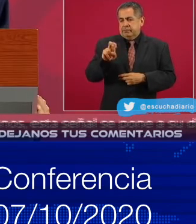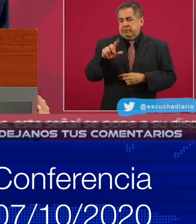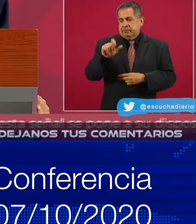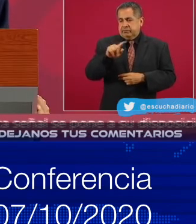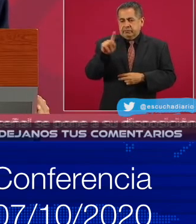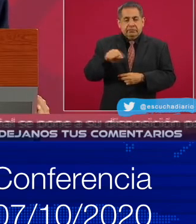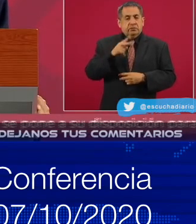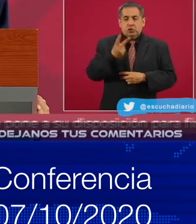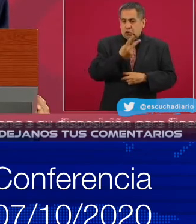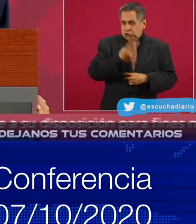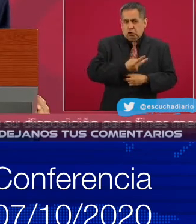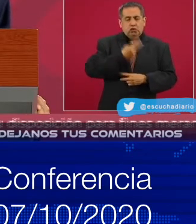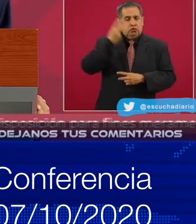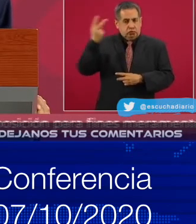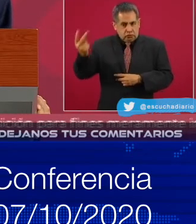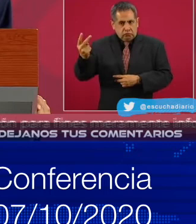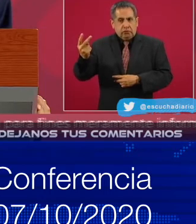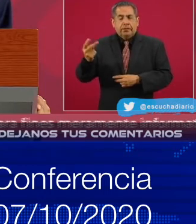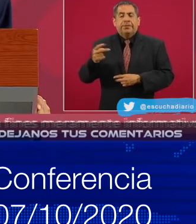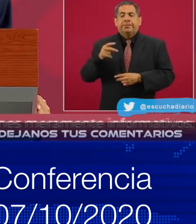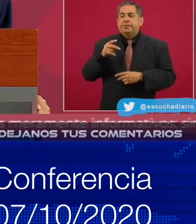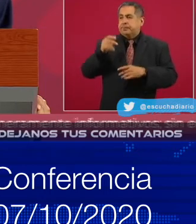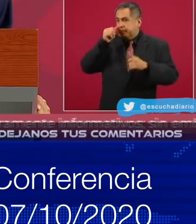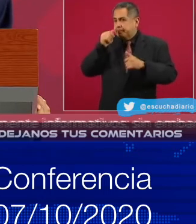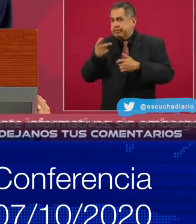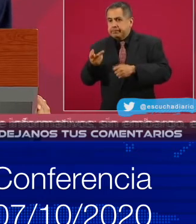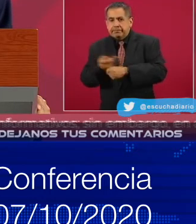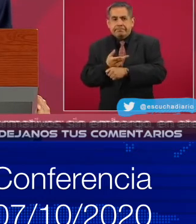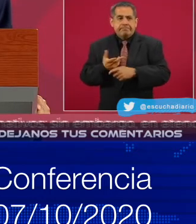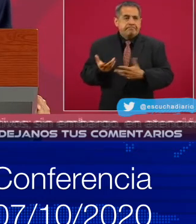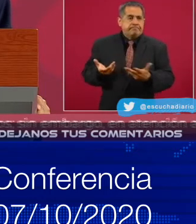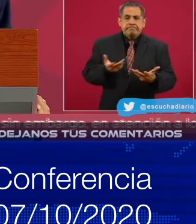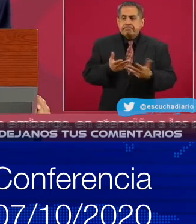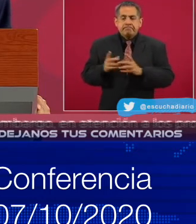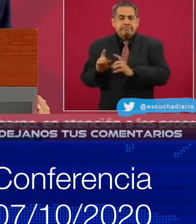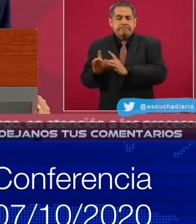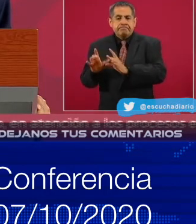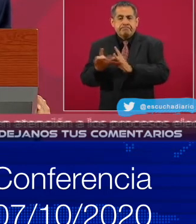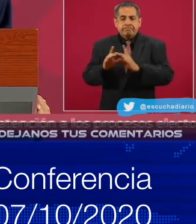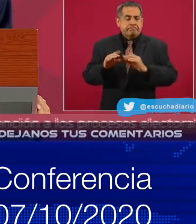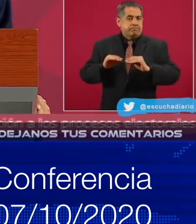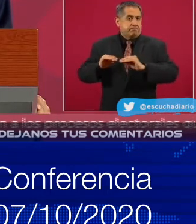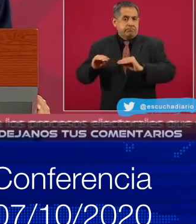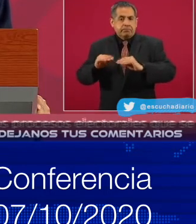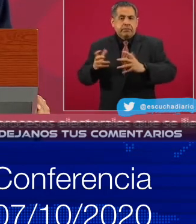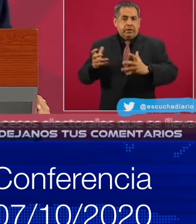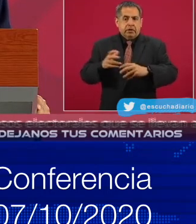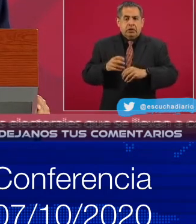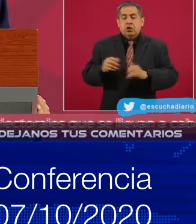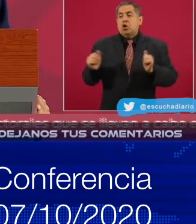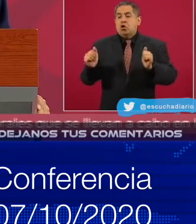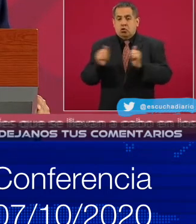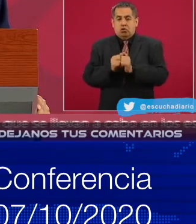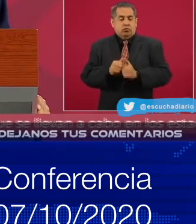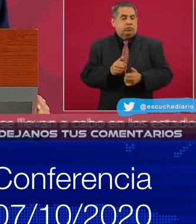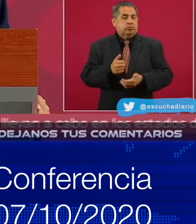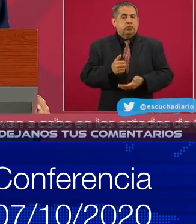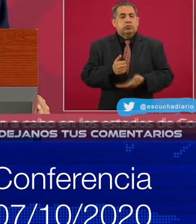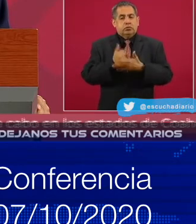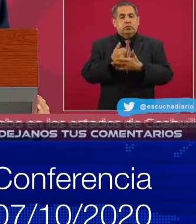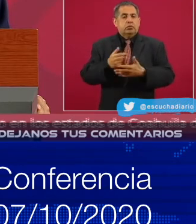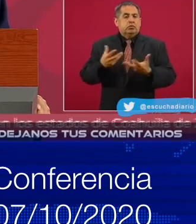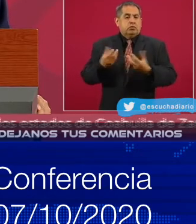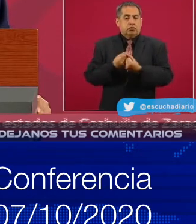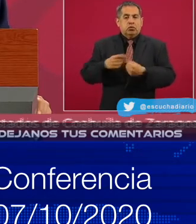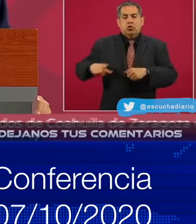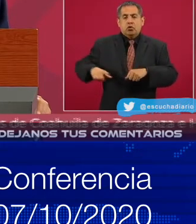Están los dos a cargo del operativo, en coordinación con el gobierno del